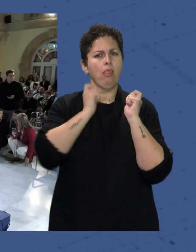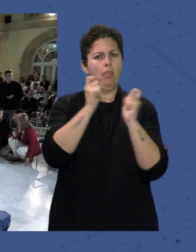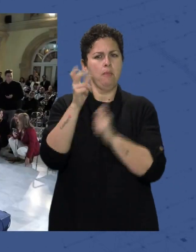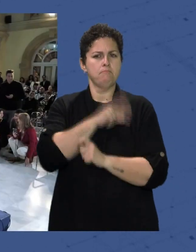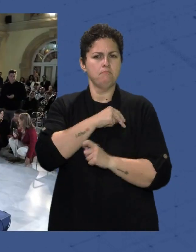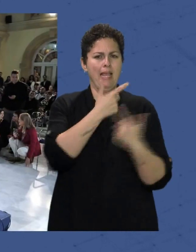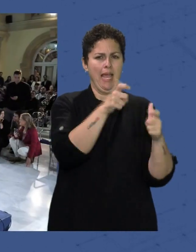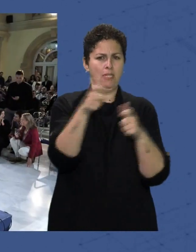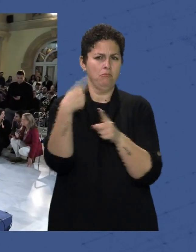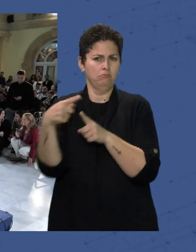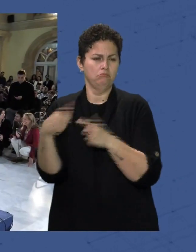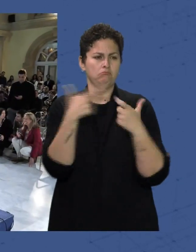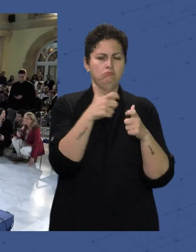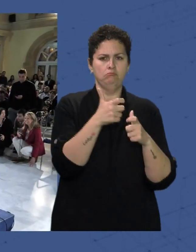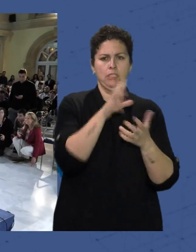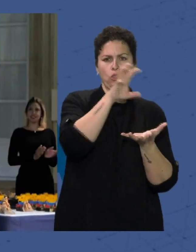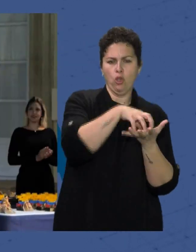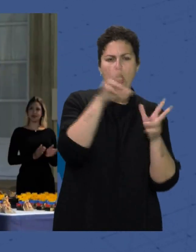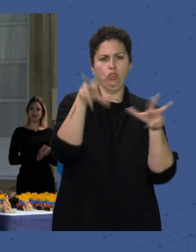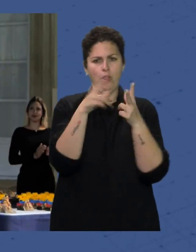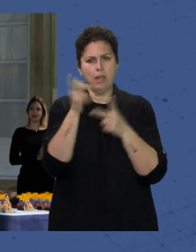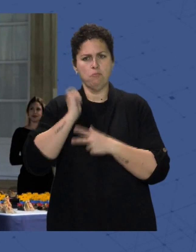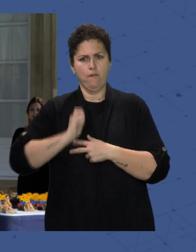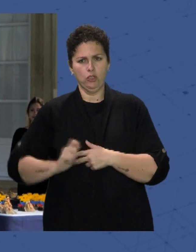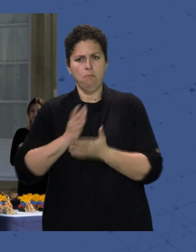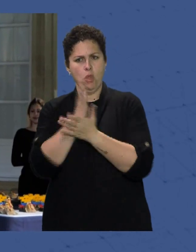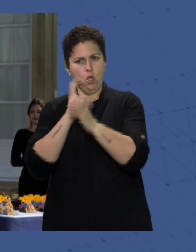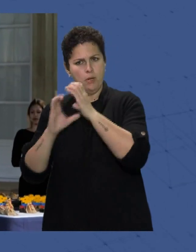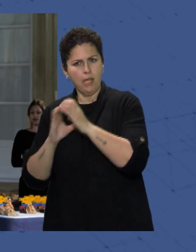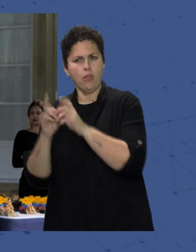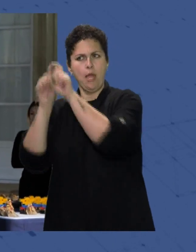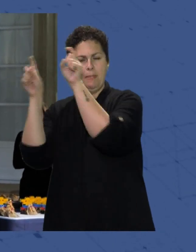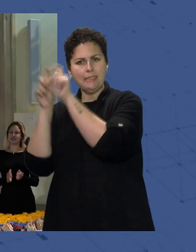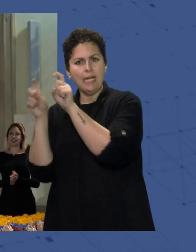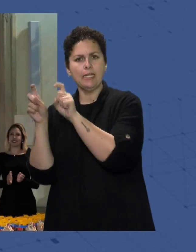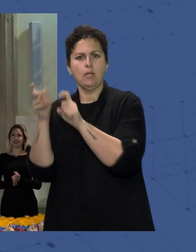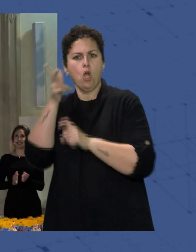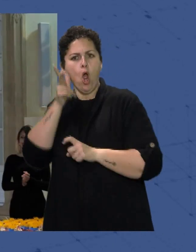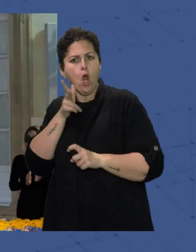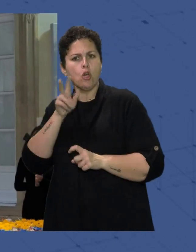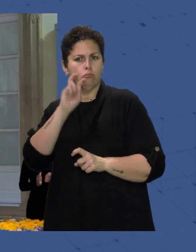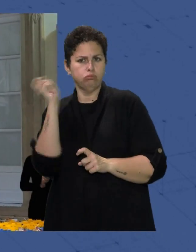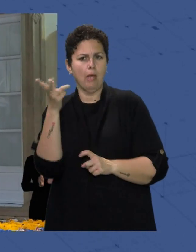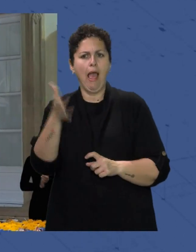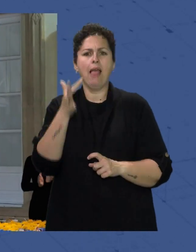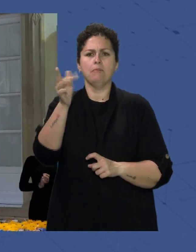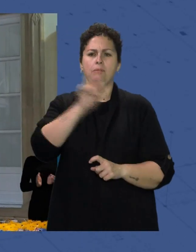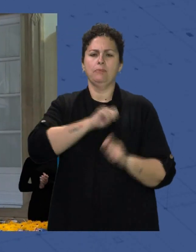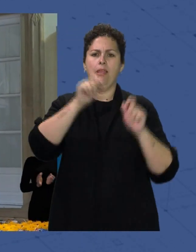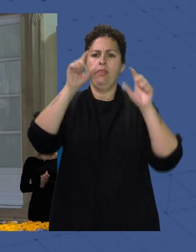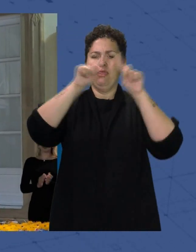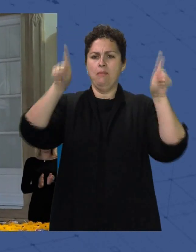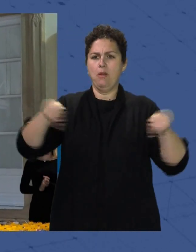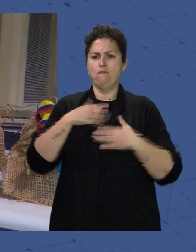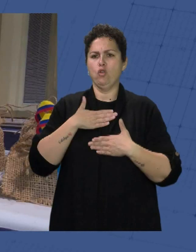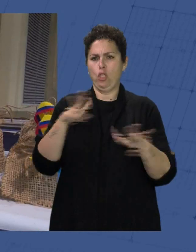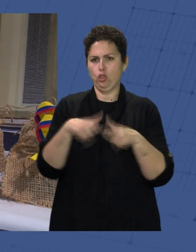categorías Ámbito institucional Social Profesional Medios de comunicación Empresarial De honor Y además Entregaron diplomas Al voluntariado social